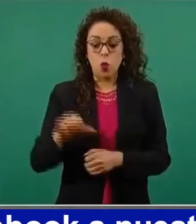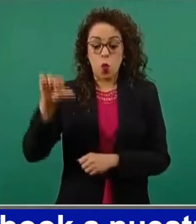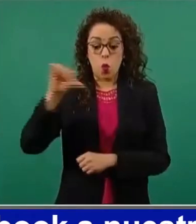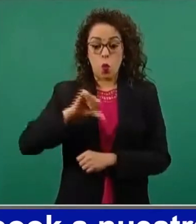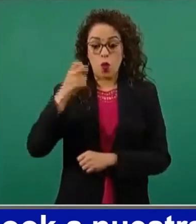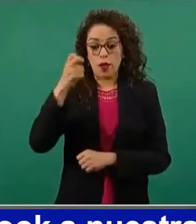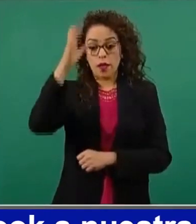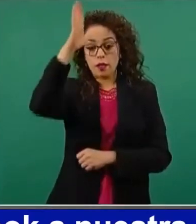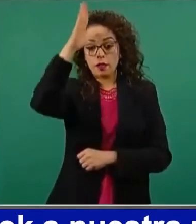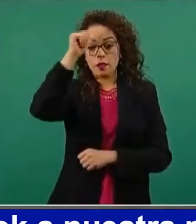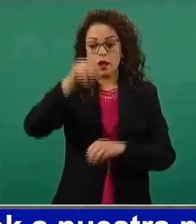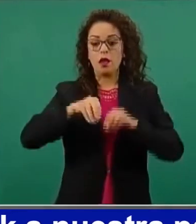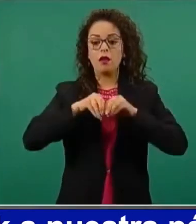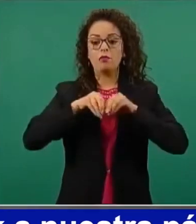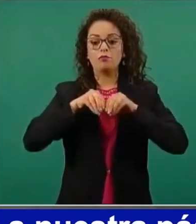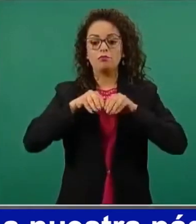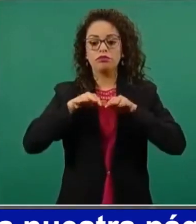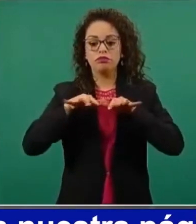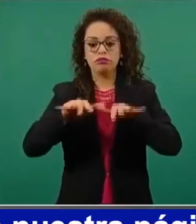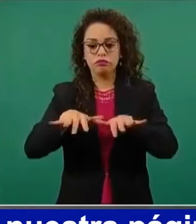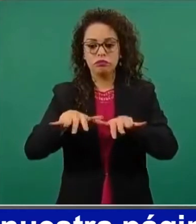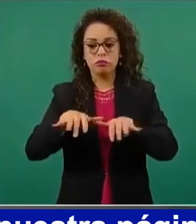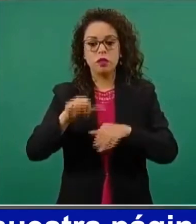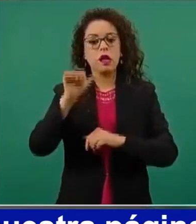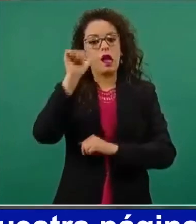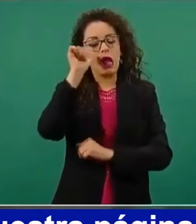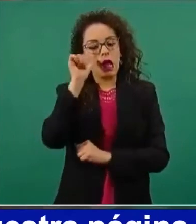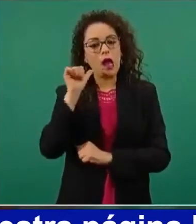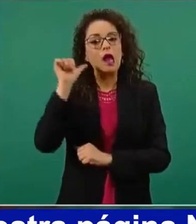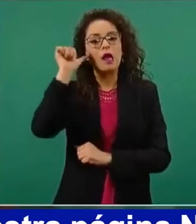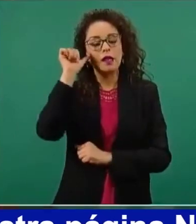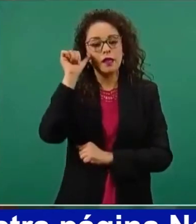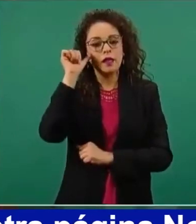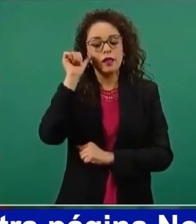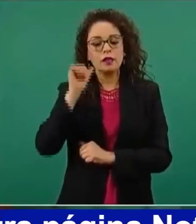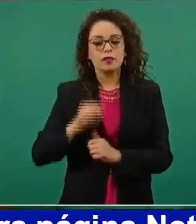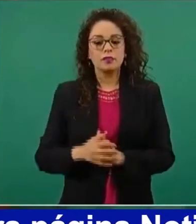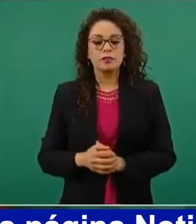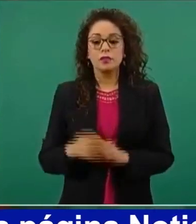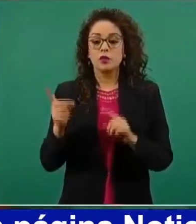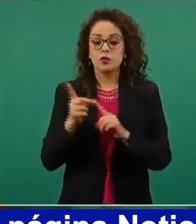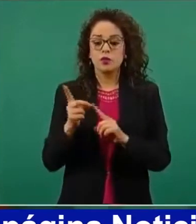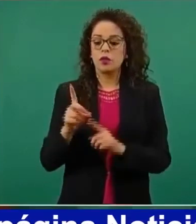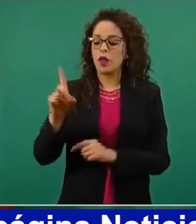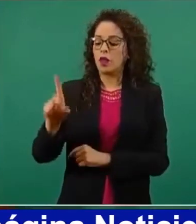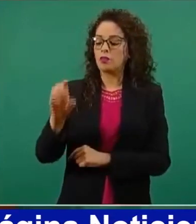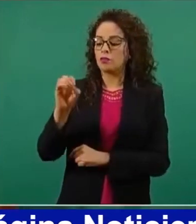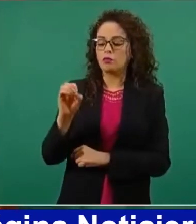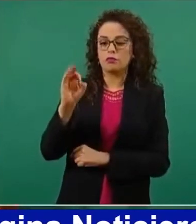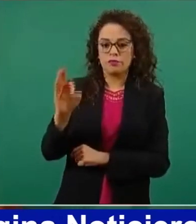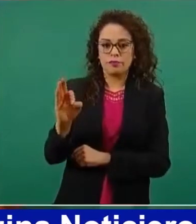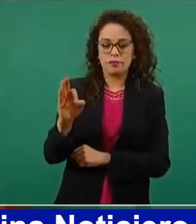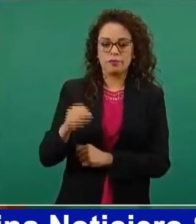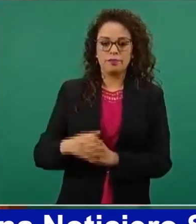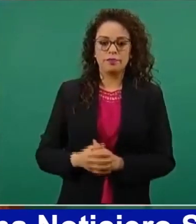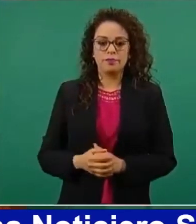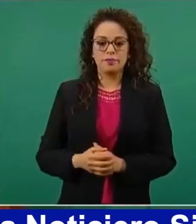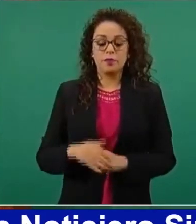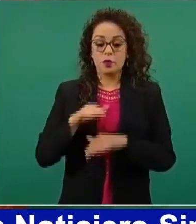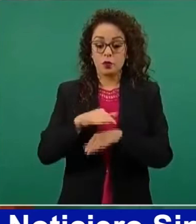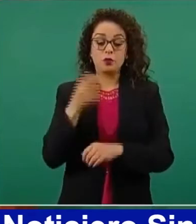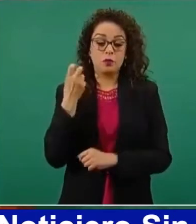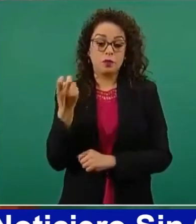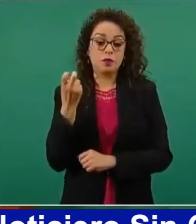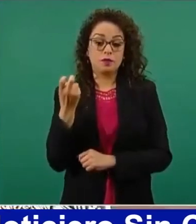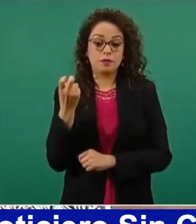que tomamos ayer en el diario oficial sobre este